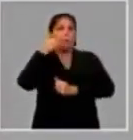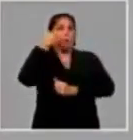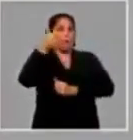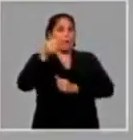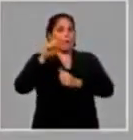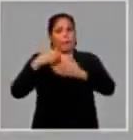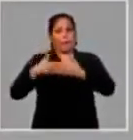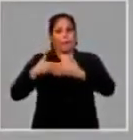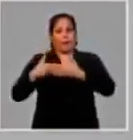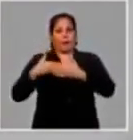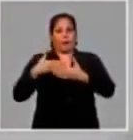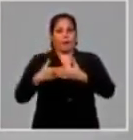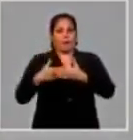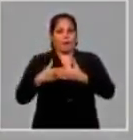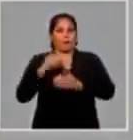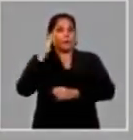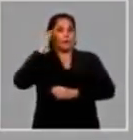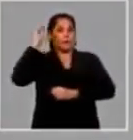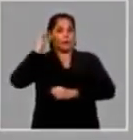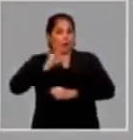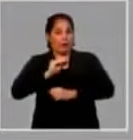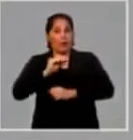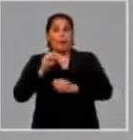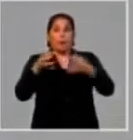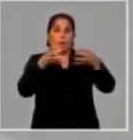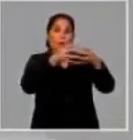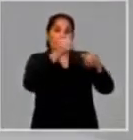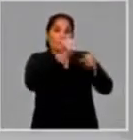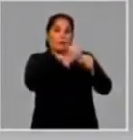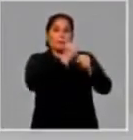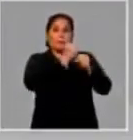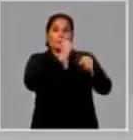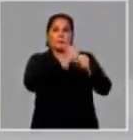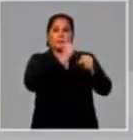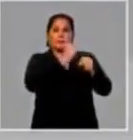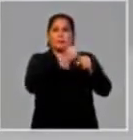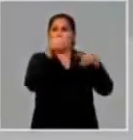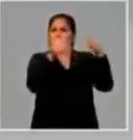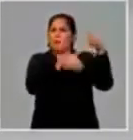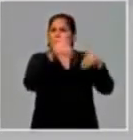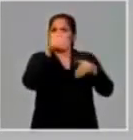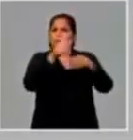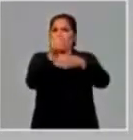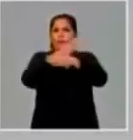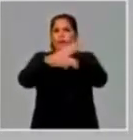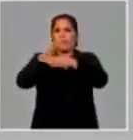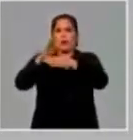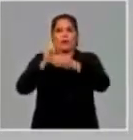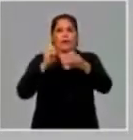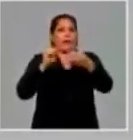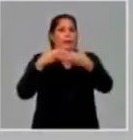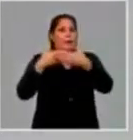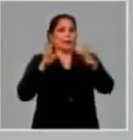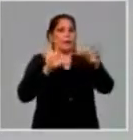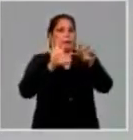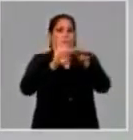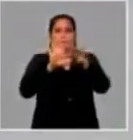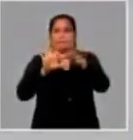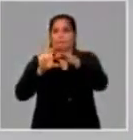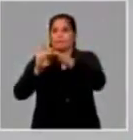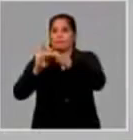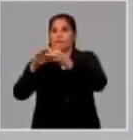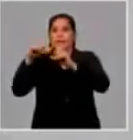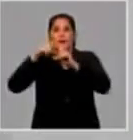empresariales. A raíz de esto, se creó un grupo de trabajo con la participación de diferentes entidades, centros de